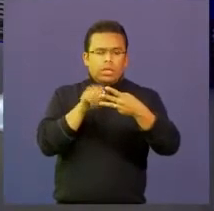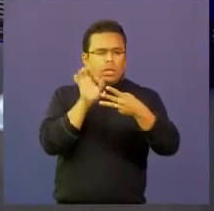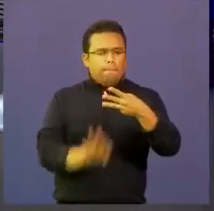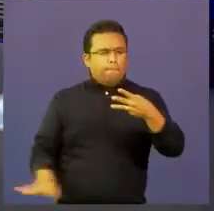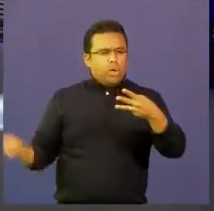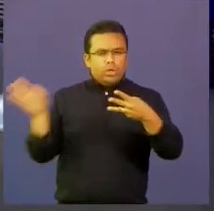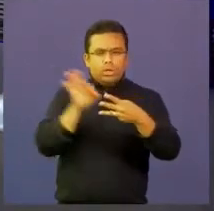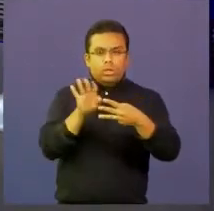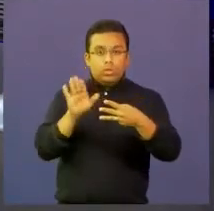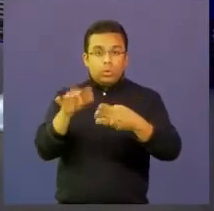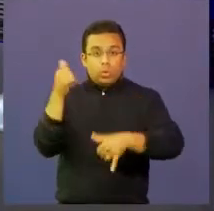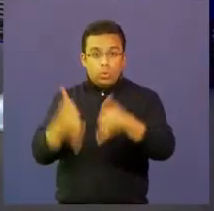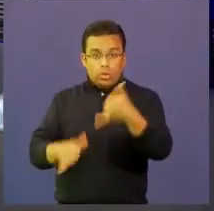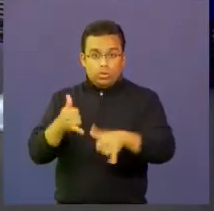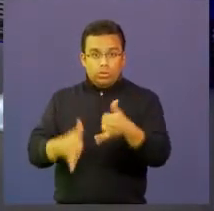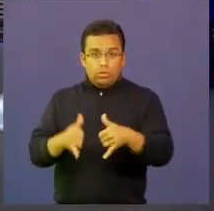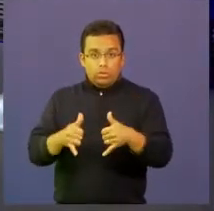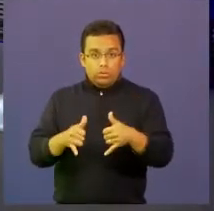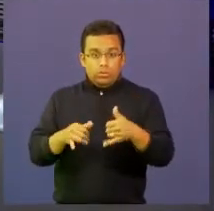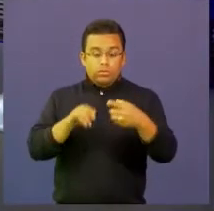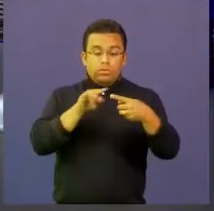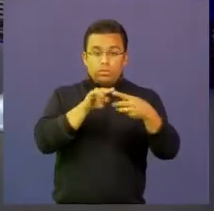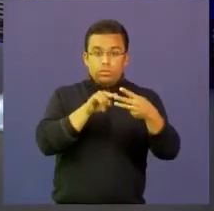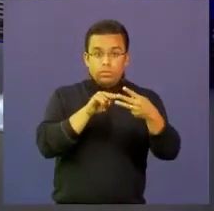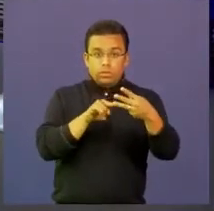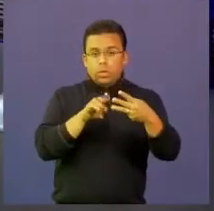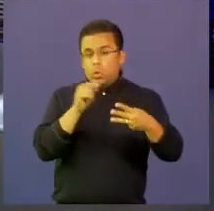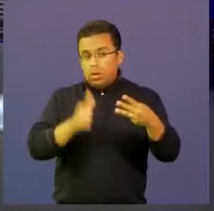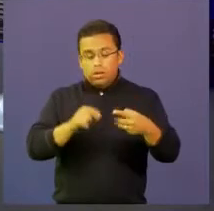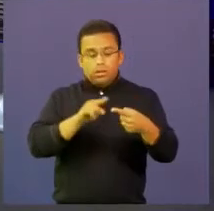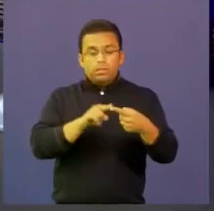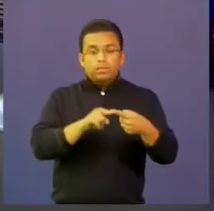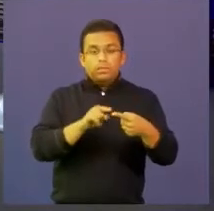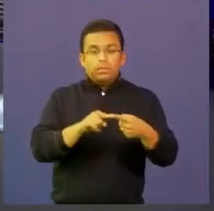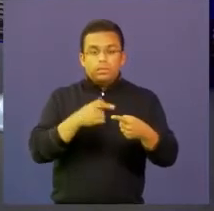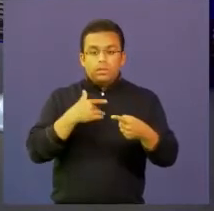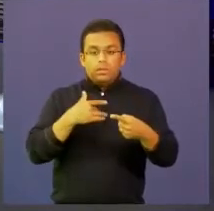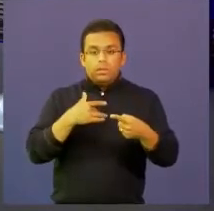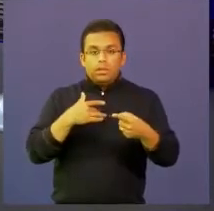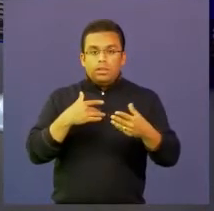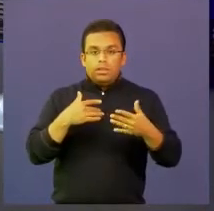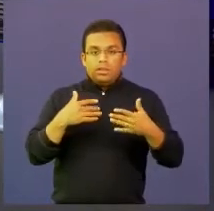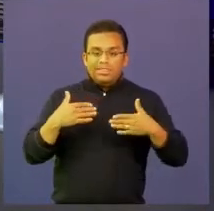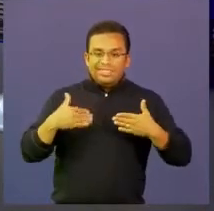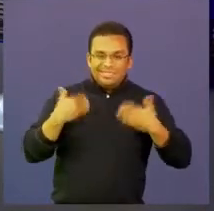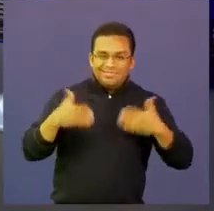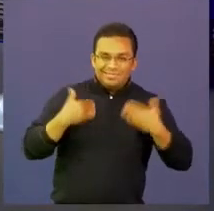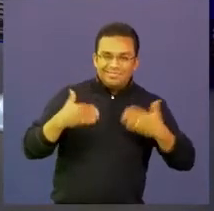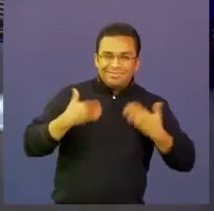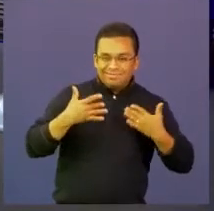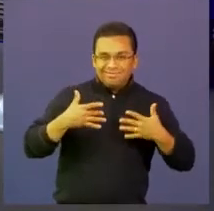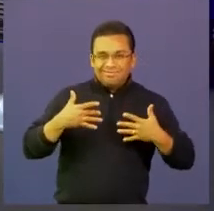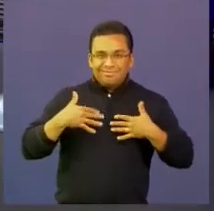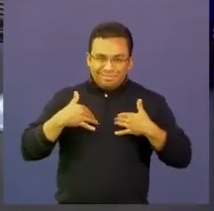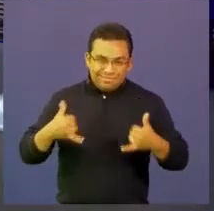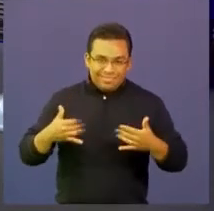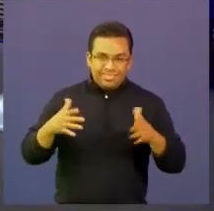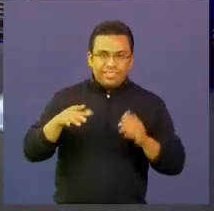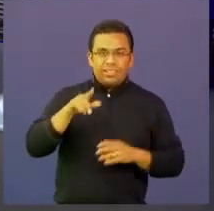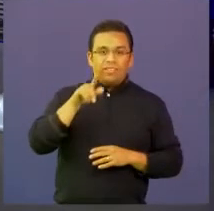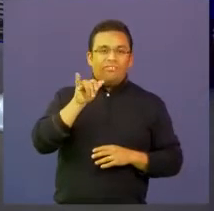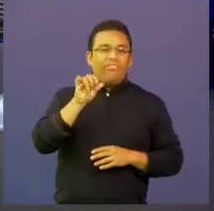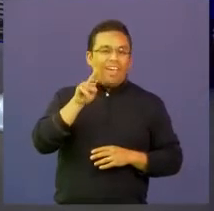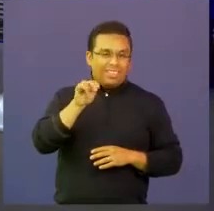de aprendizaje, que es diversión, fun en inglés.